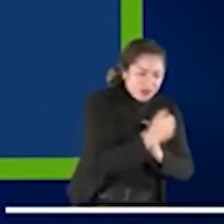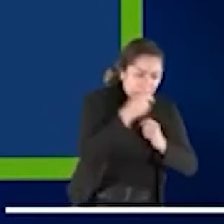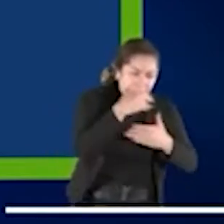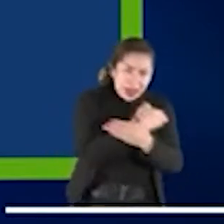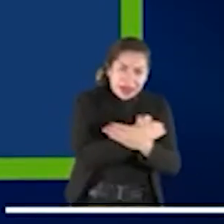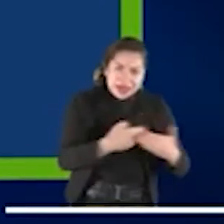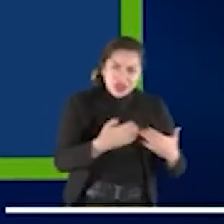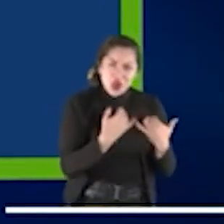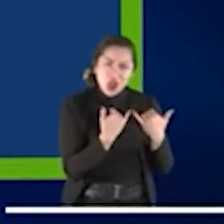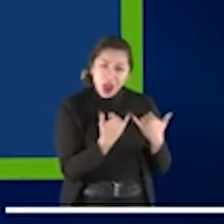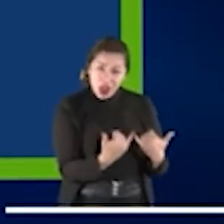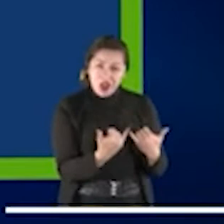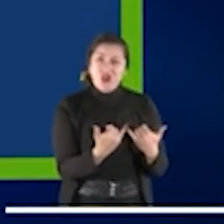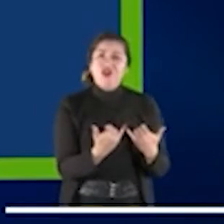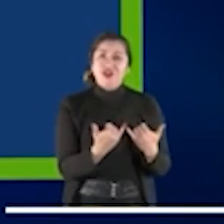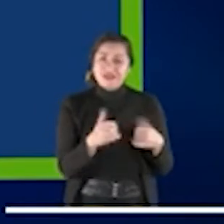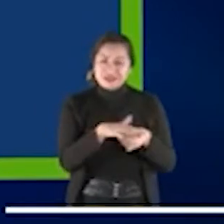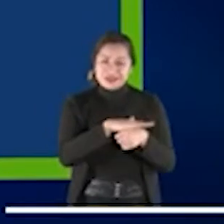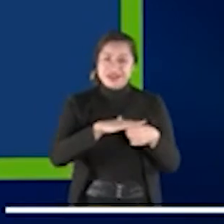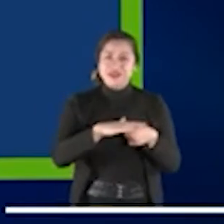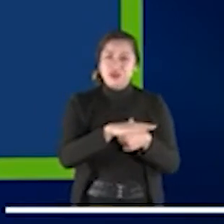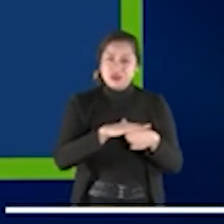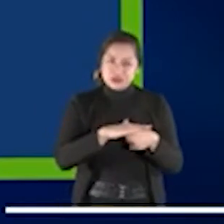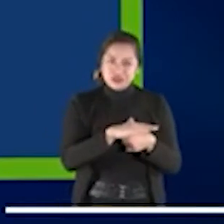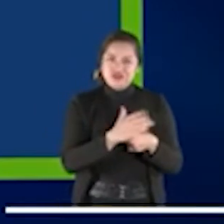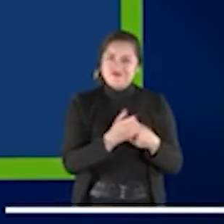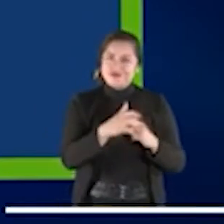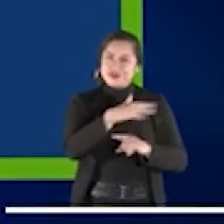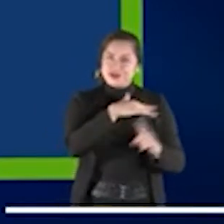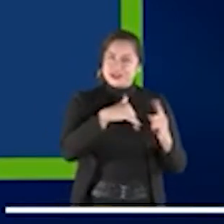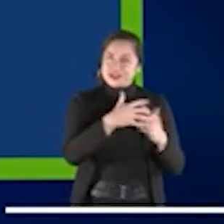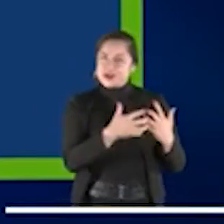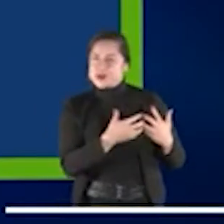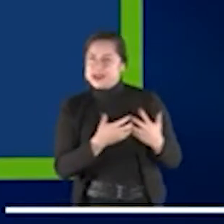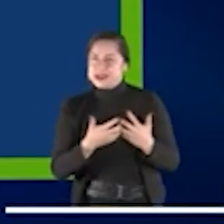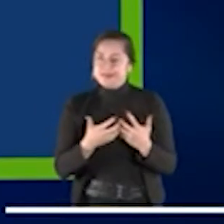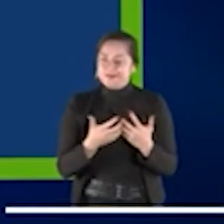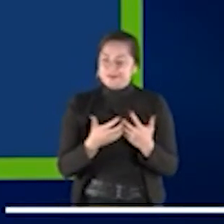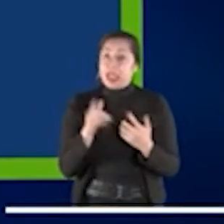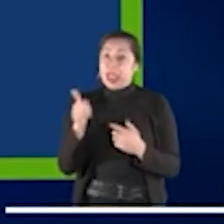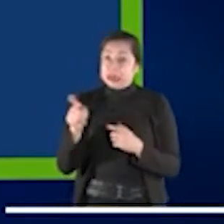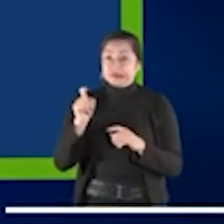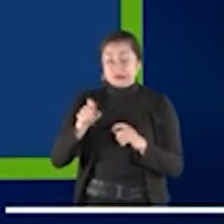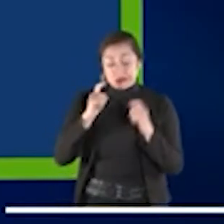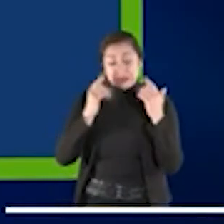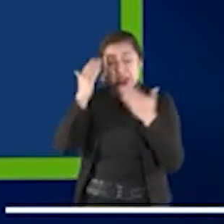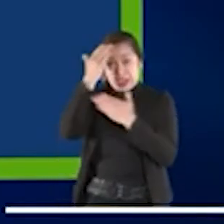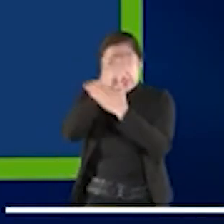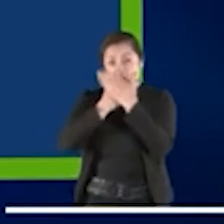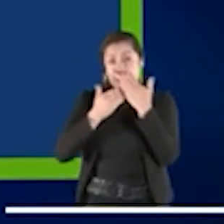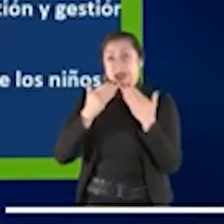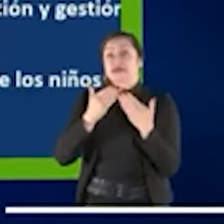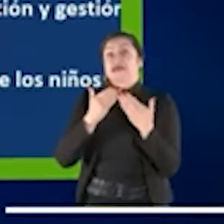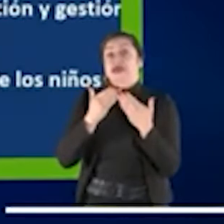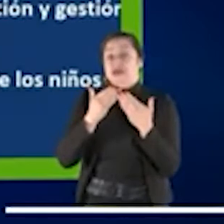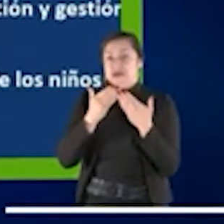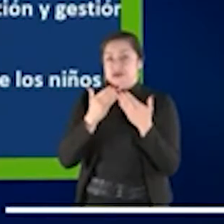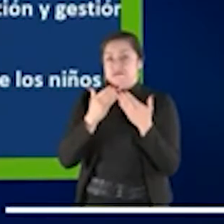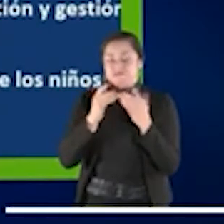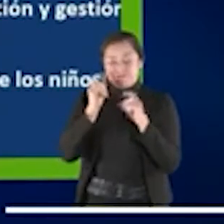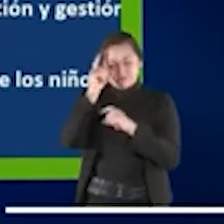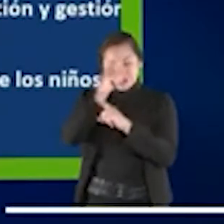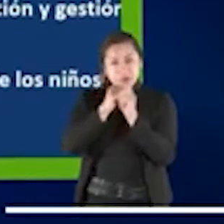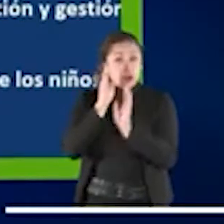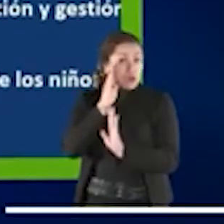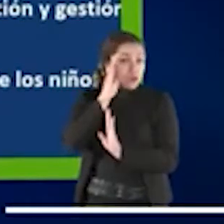contexto? Eso seguramente es un punto que tendremos que abordar en el